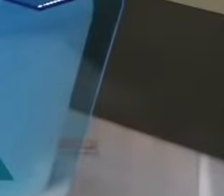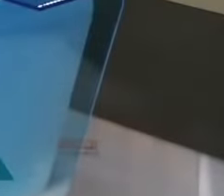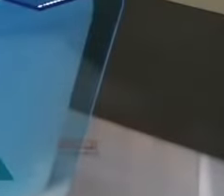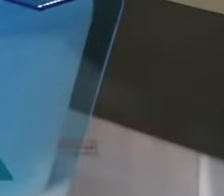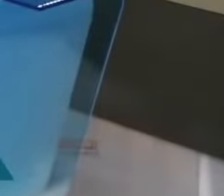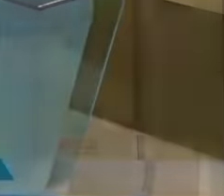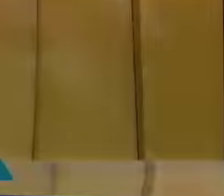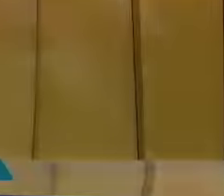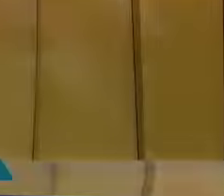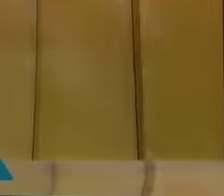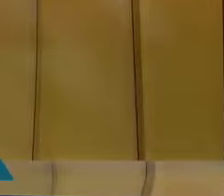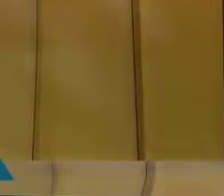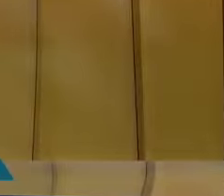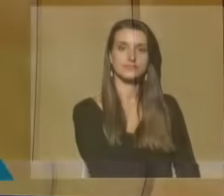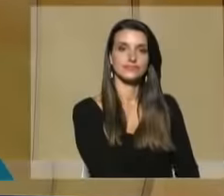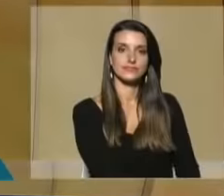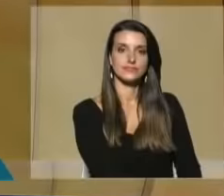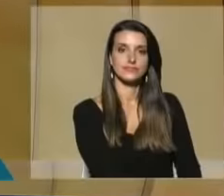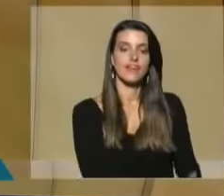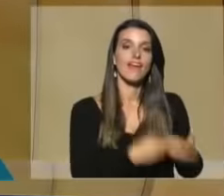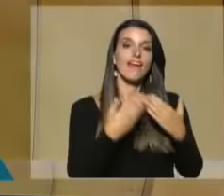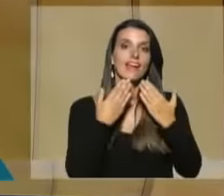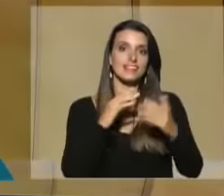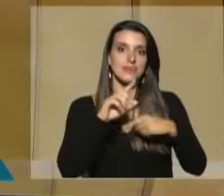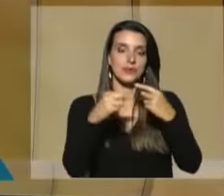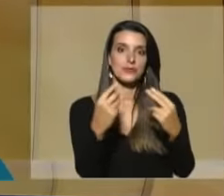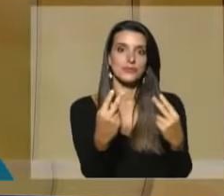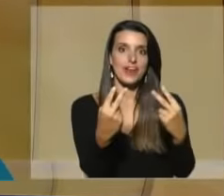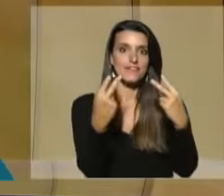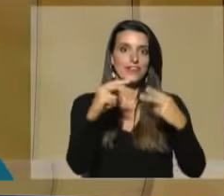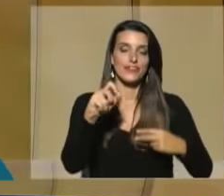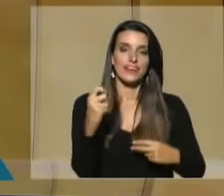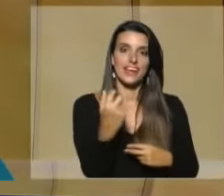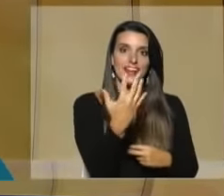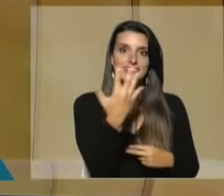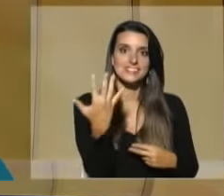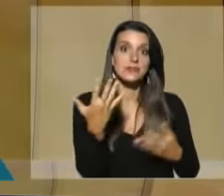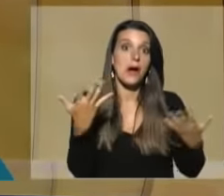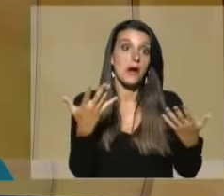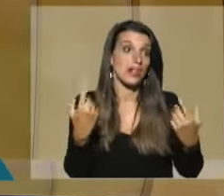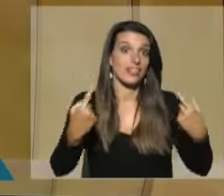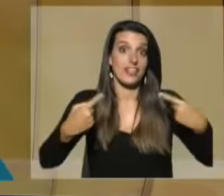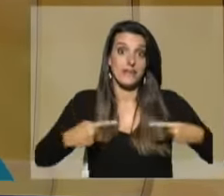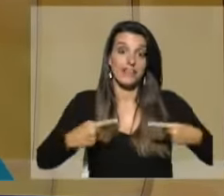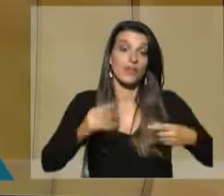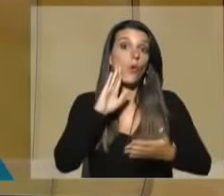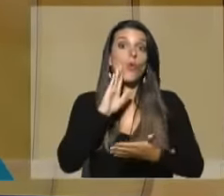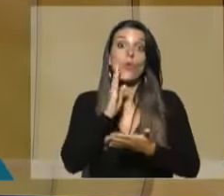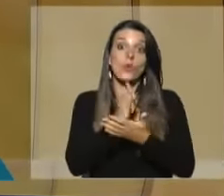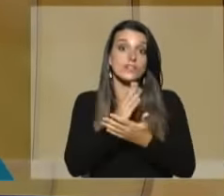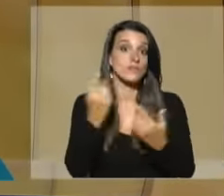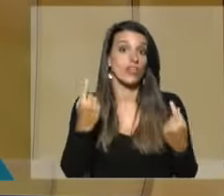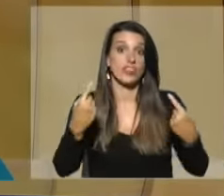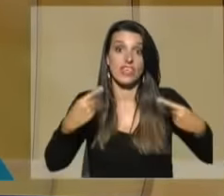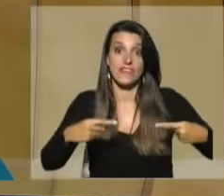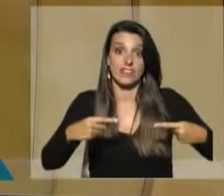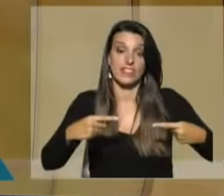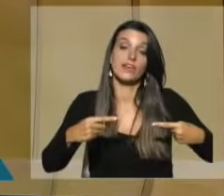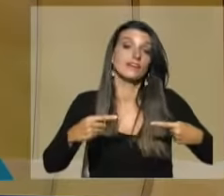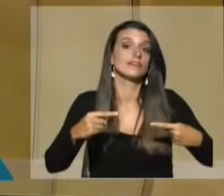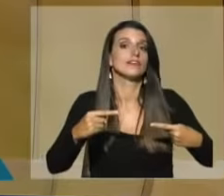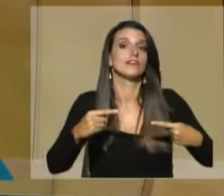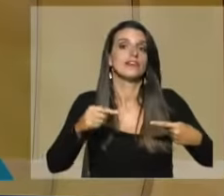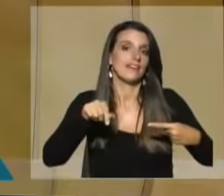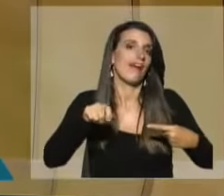Gracias por seguir con nosotros aquí en la Televisión Pública. Estamos en pleno debate. Último debate, si se quiere,